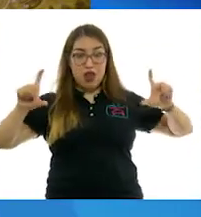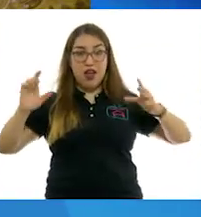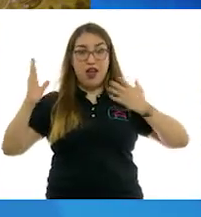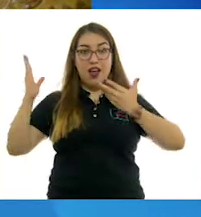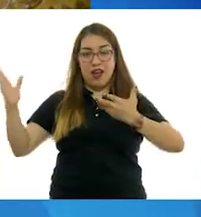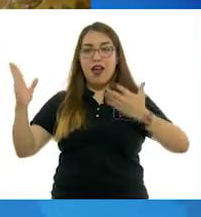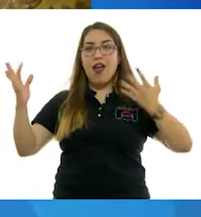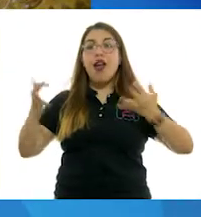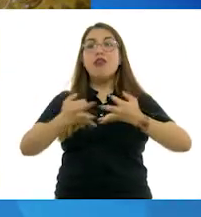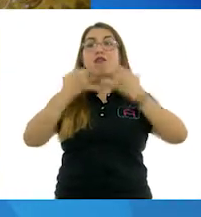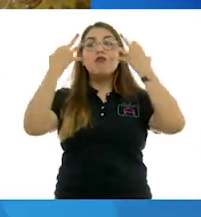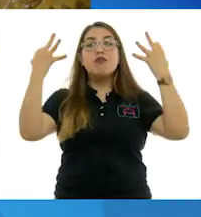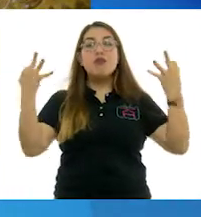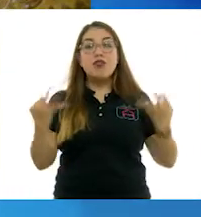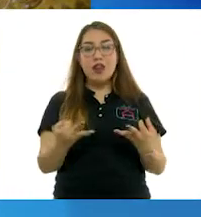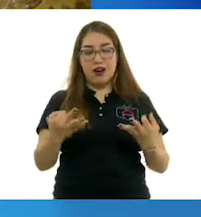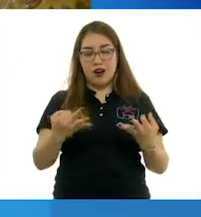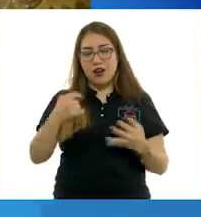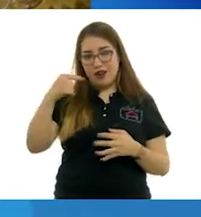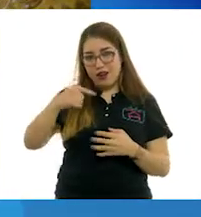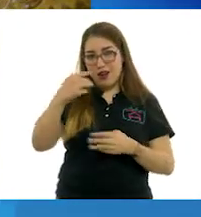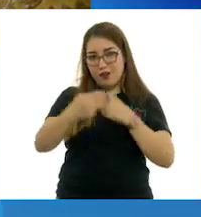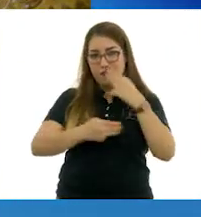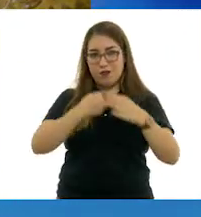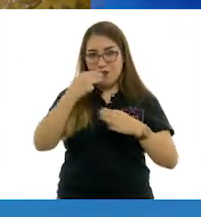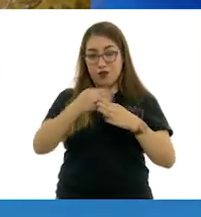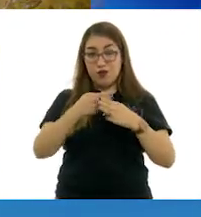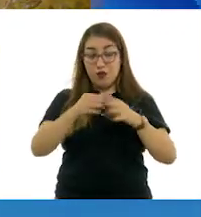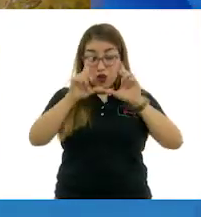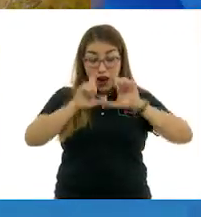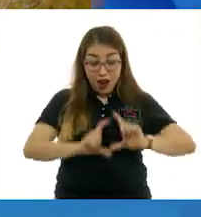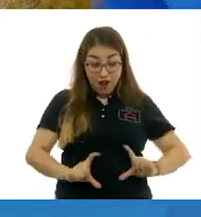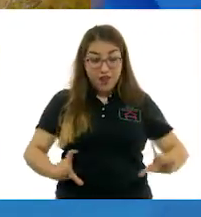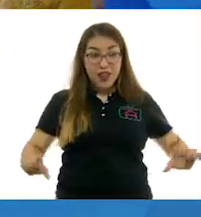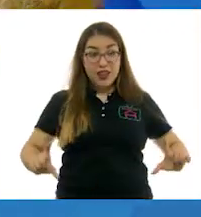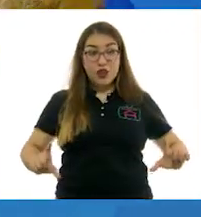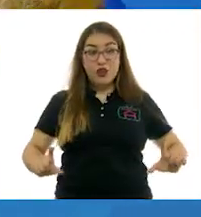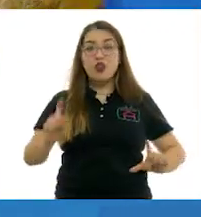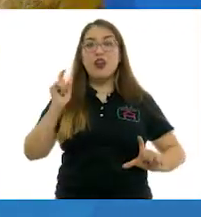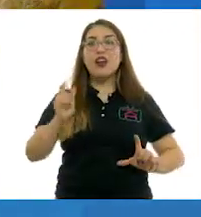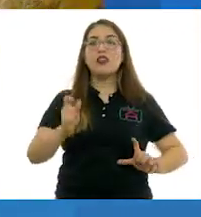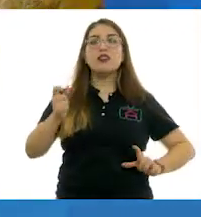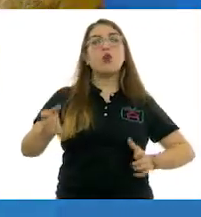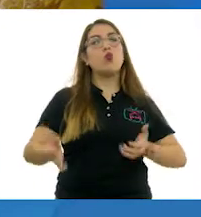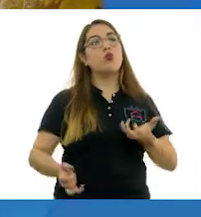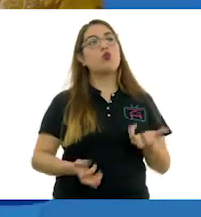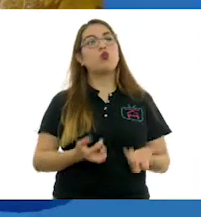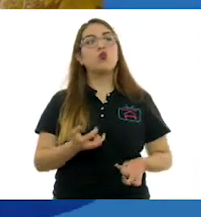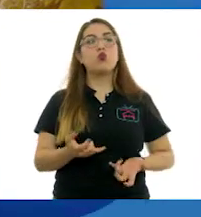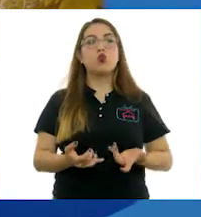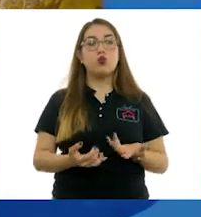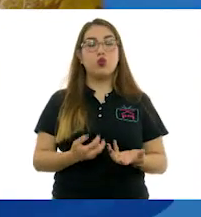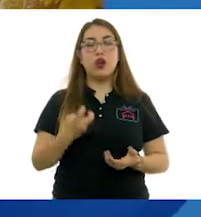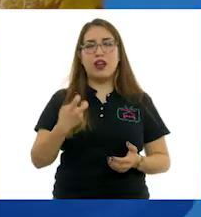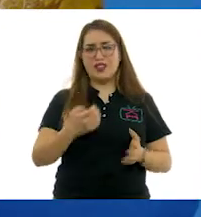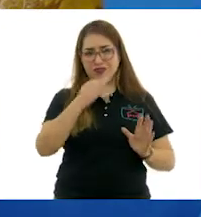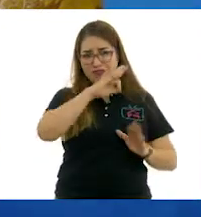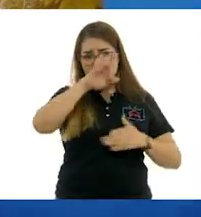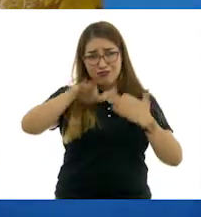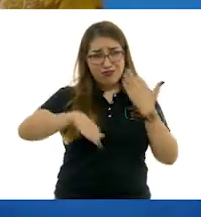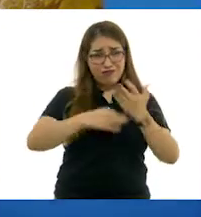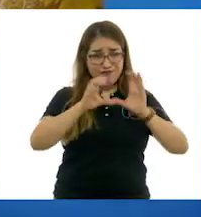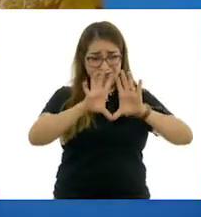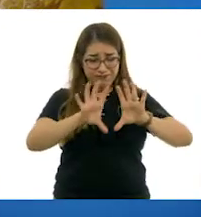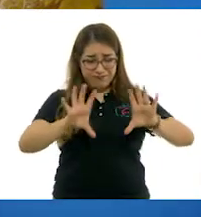Tierra, el mundo terrenal. Y hasta abajo tenemos el inframundo. Así es. Todo esto quiso